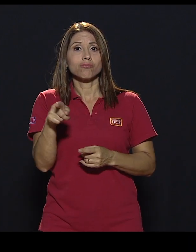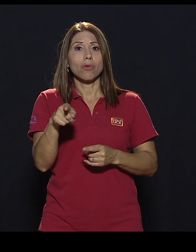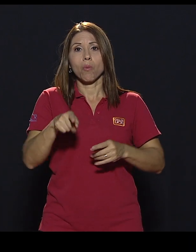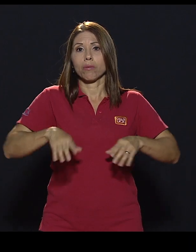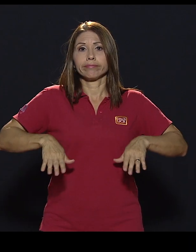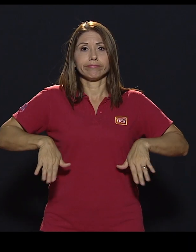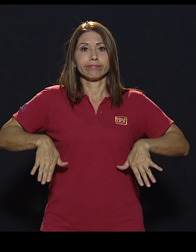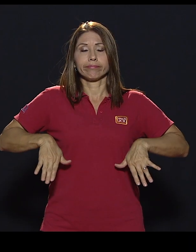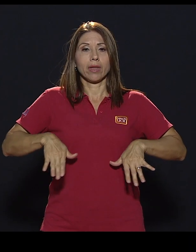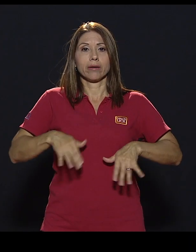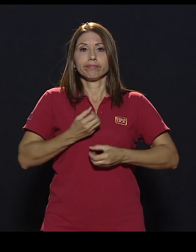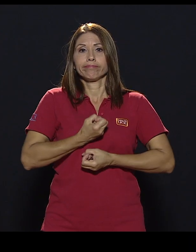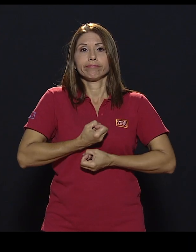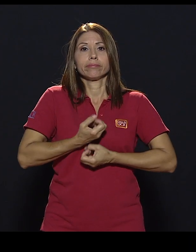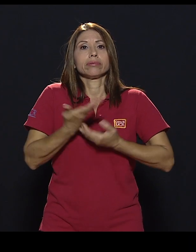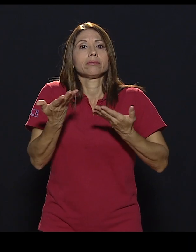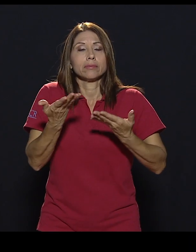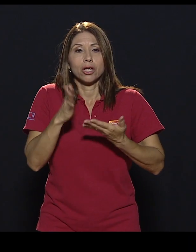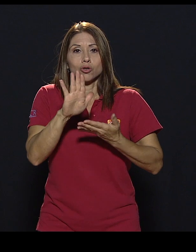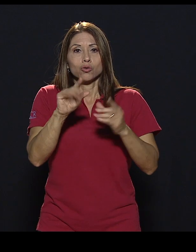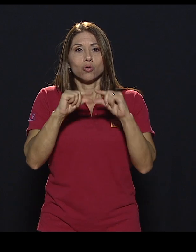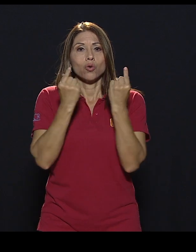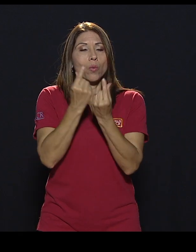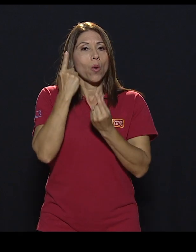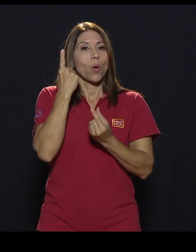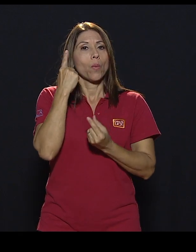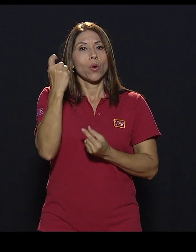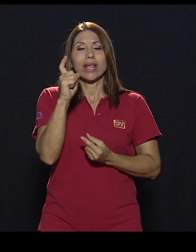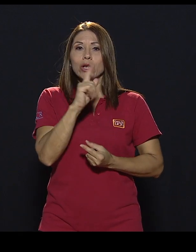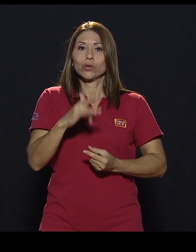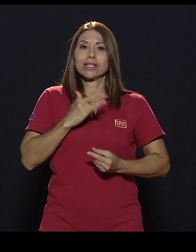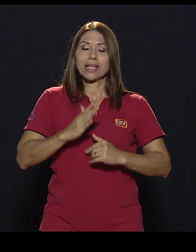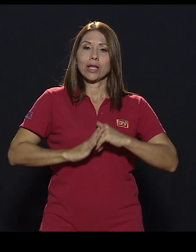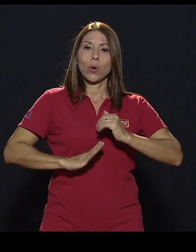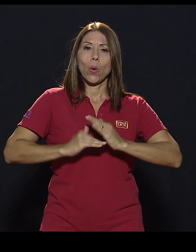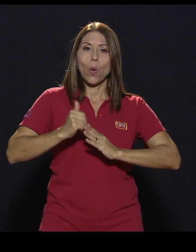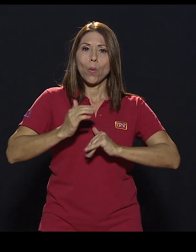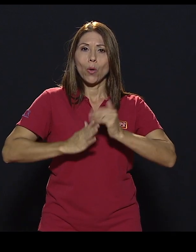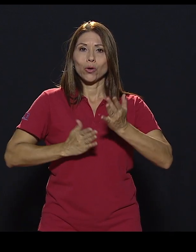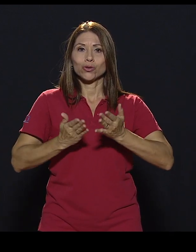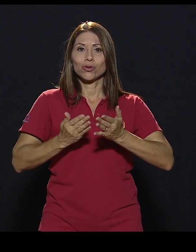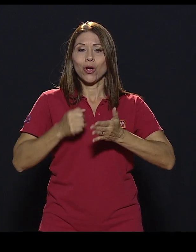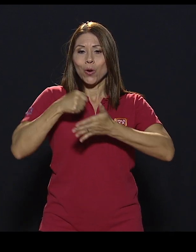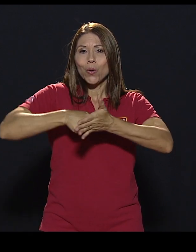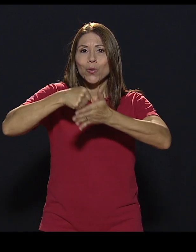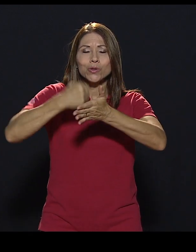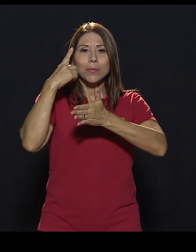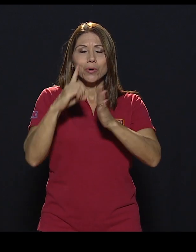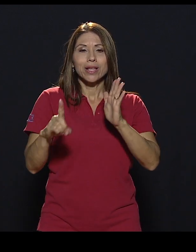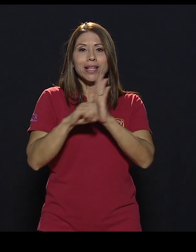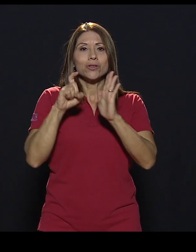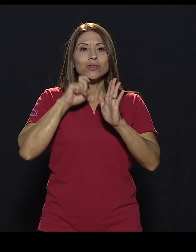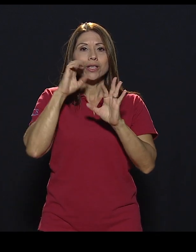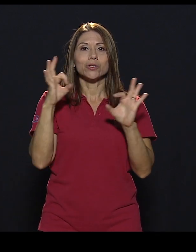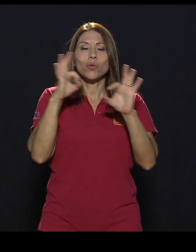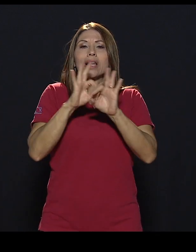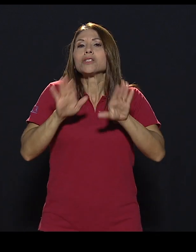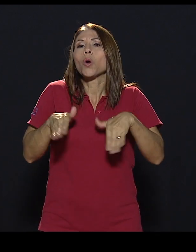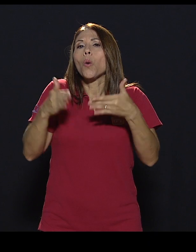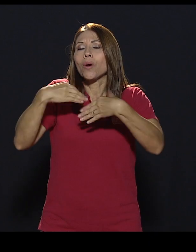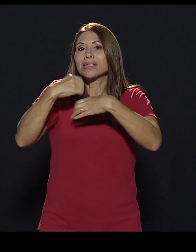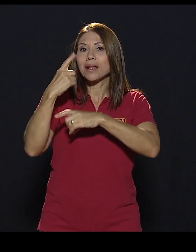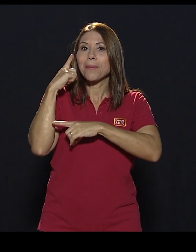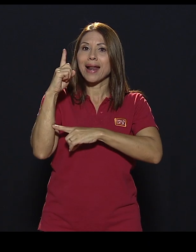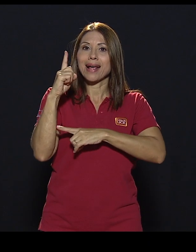su grupo porque no se sienten cómodos. ¿Cómo va a ser de la lucha por los derechos sexuales también en una lucha de cada organización de personas con discapacidad?